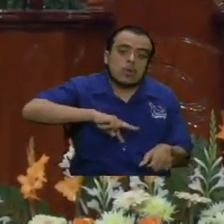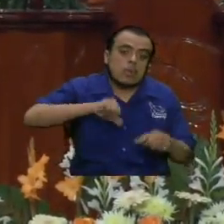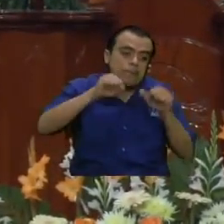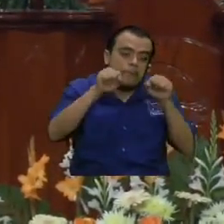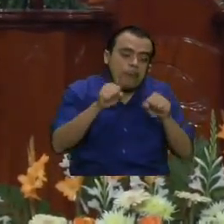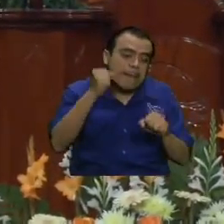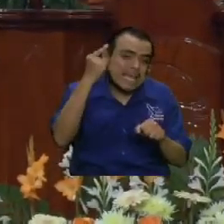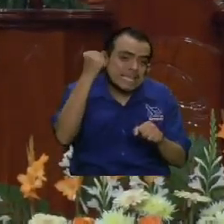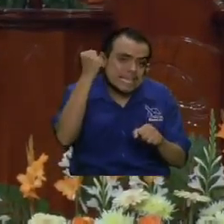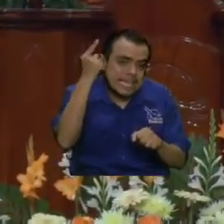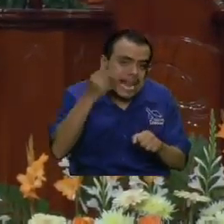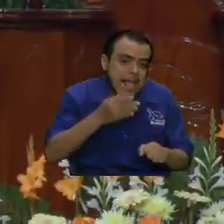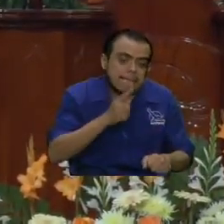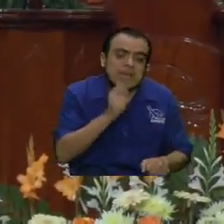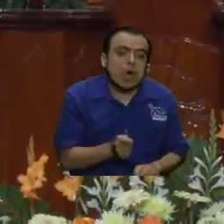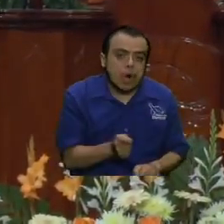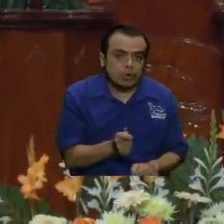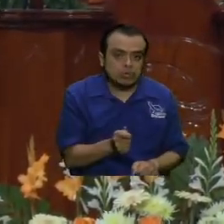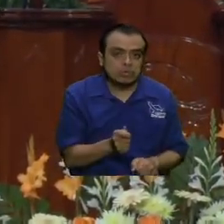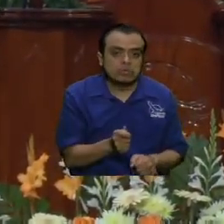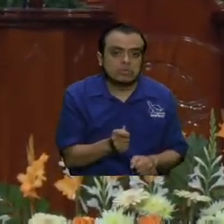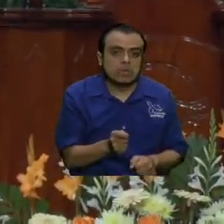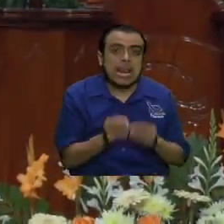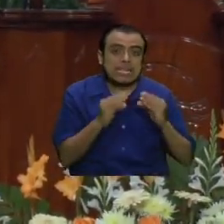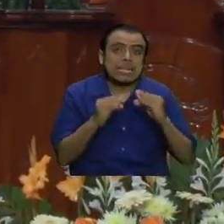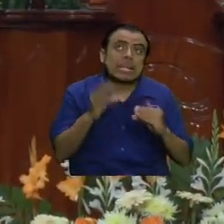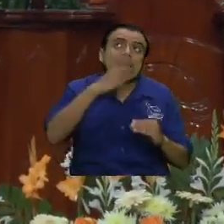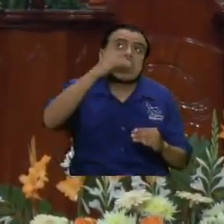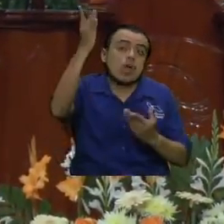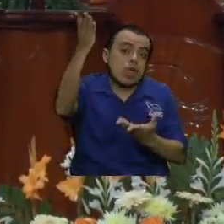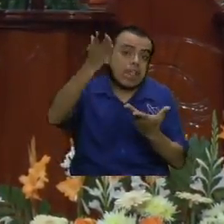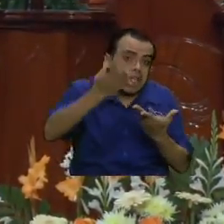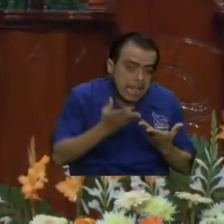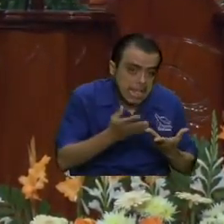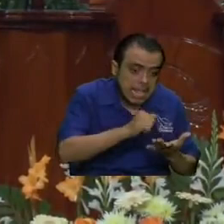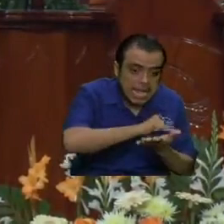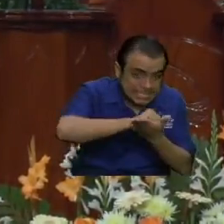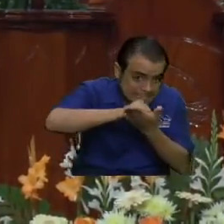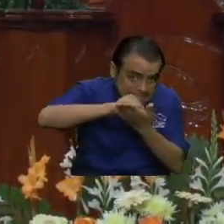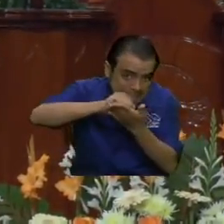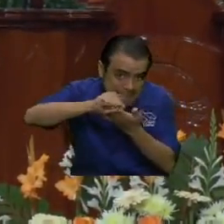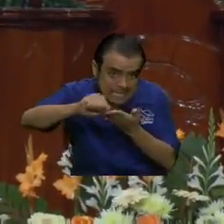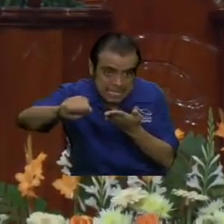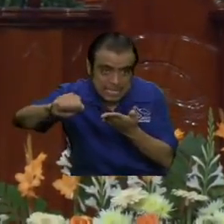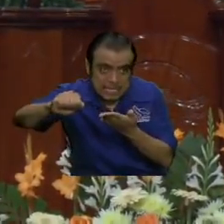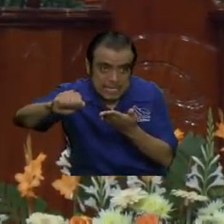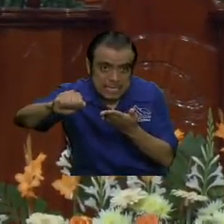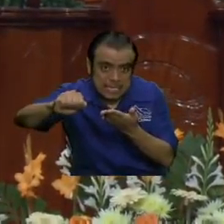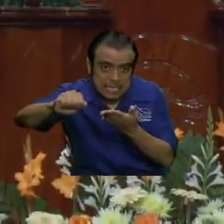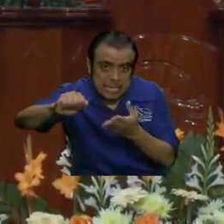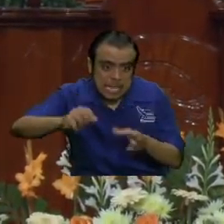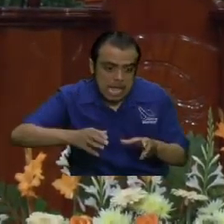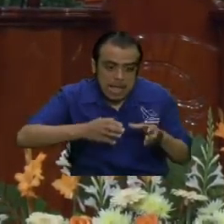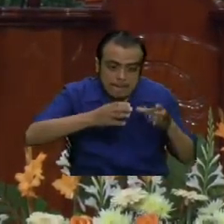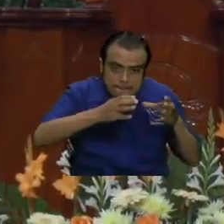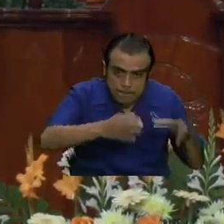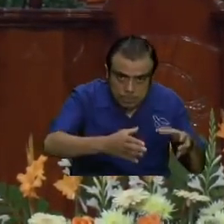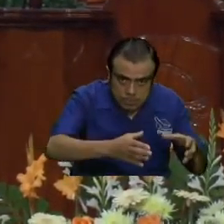con una didáctica que el Señor nos da, está dividida en santidad posicional,